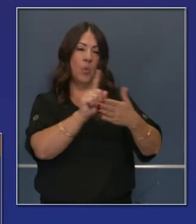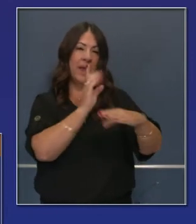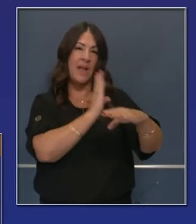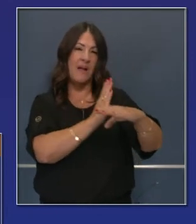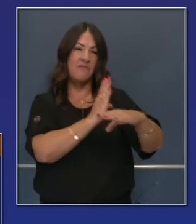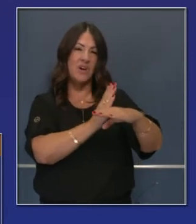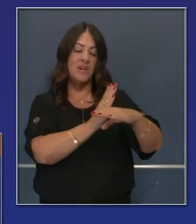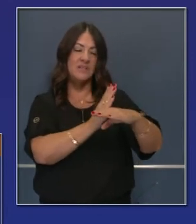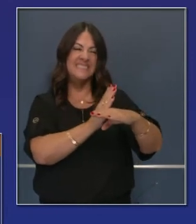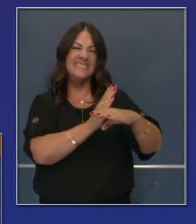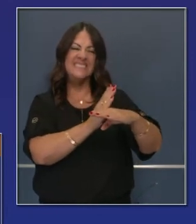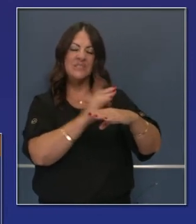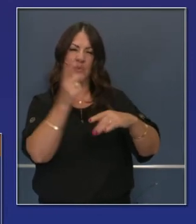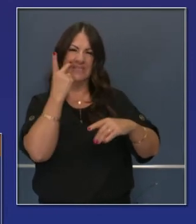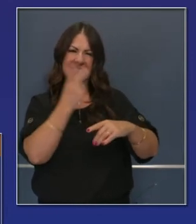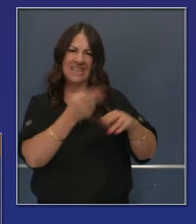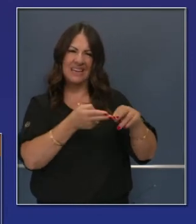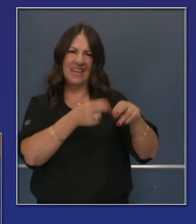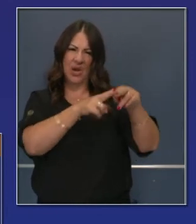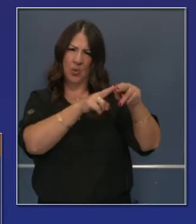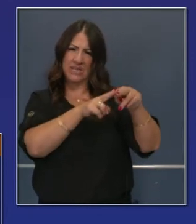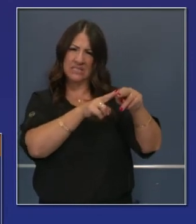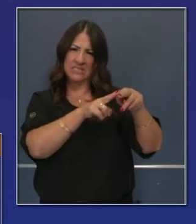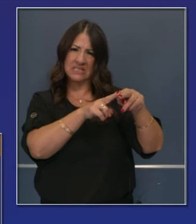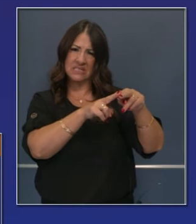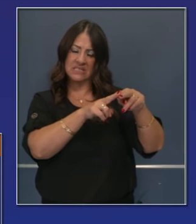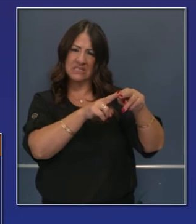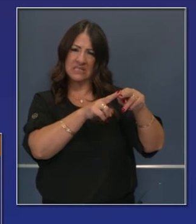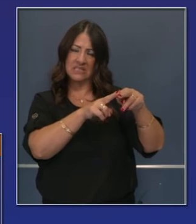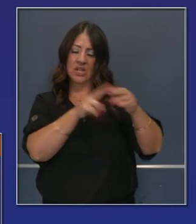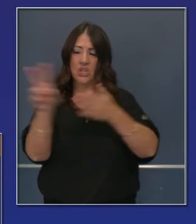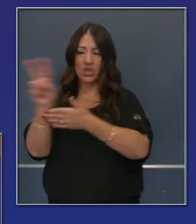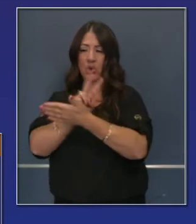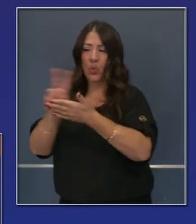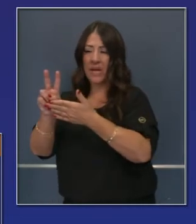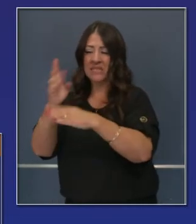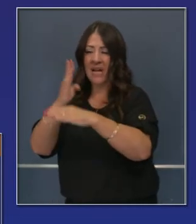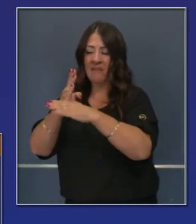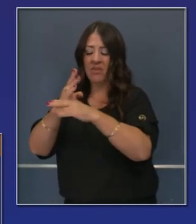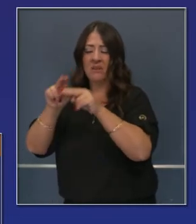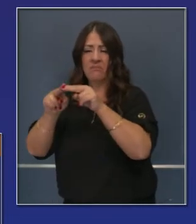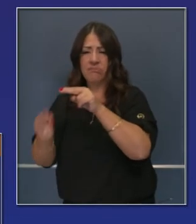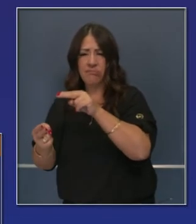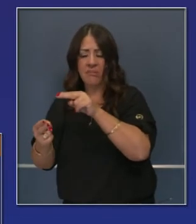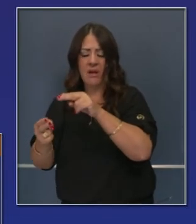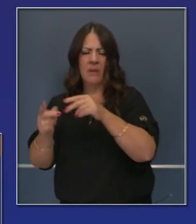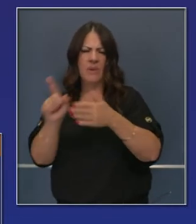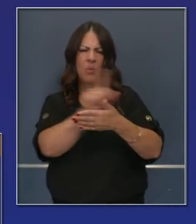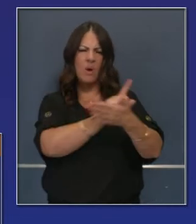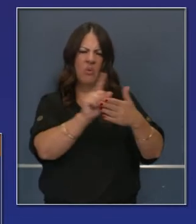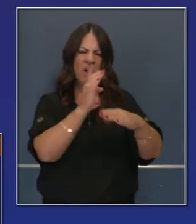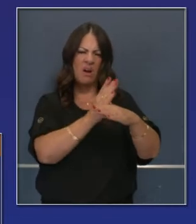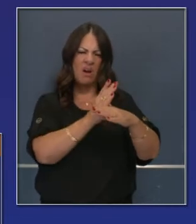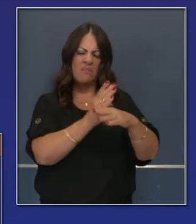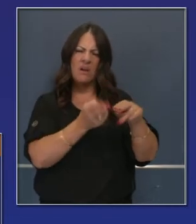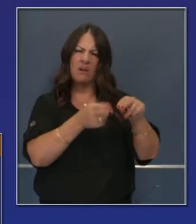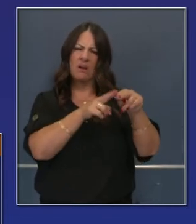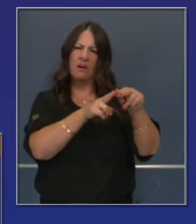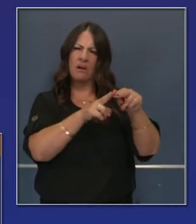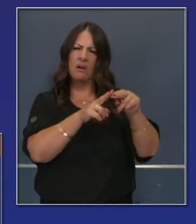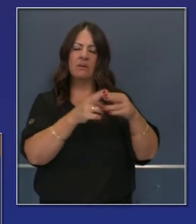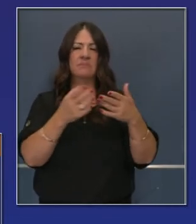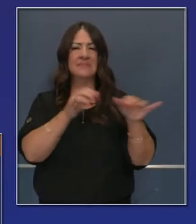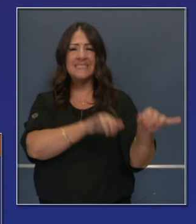días, esa transparencia mostrará un aumento positivo, no reducción, un aumento de 0.7%.